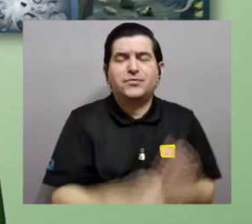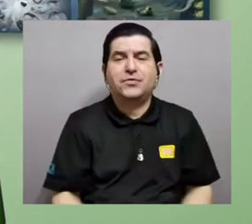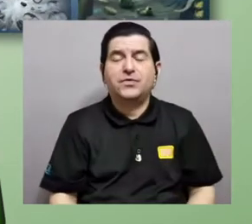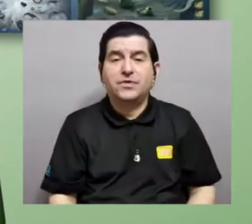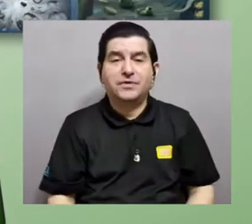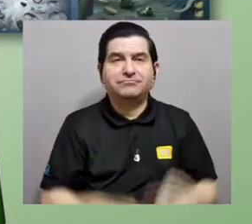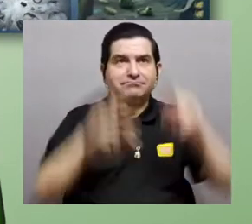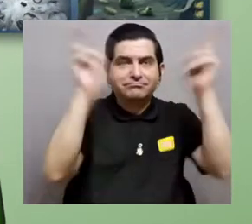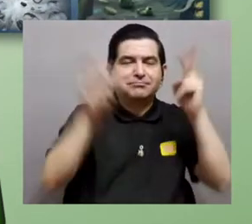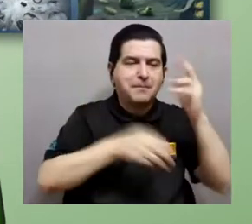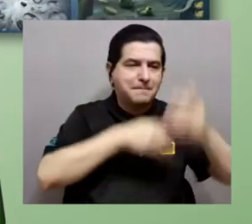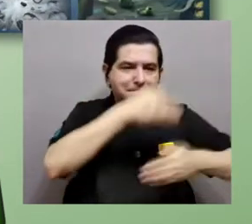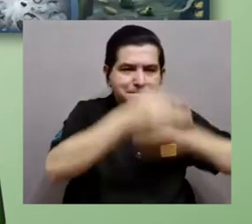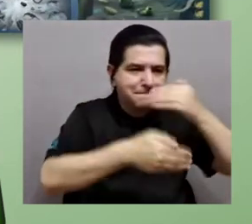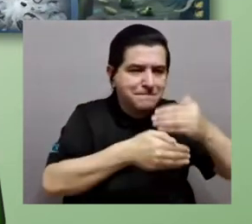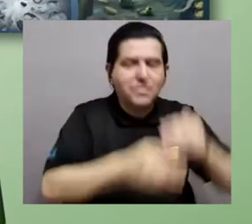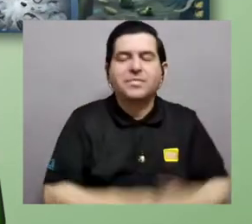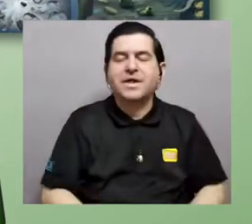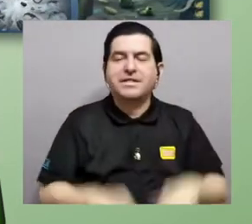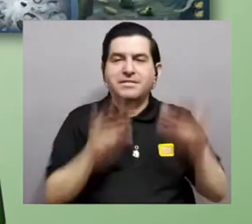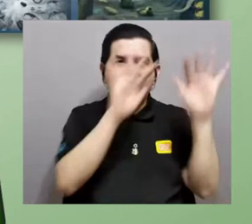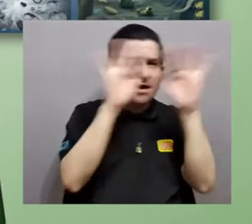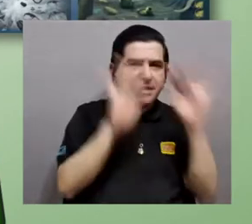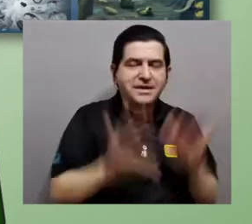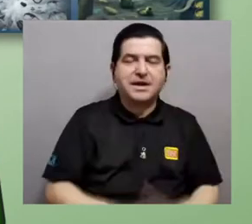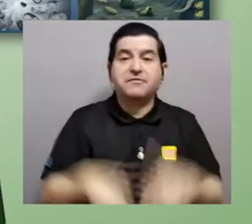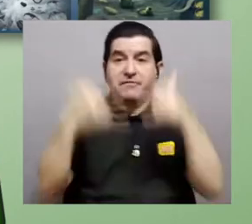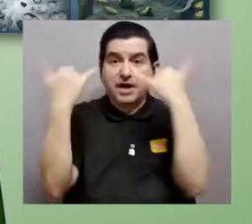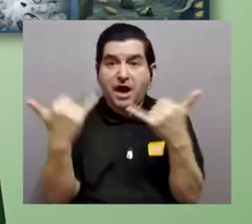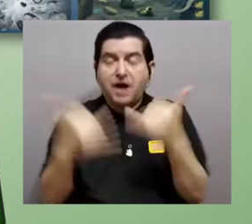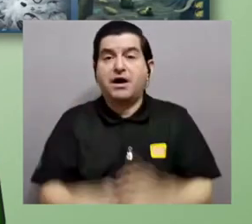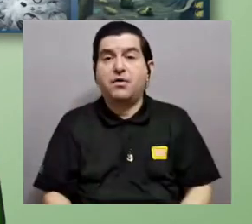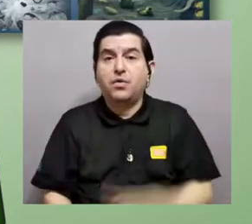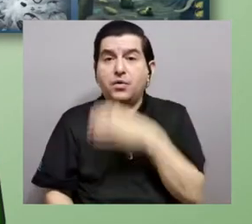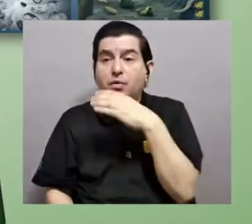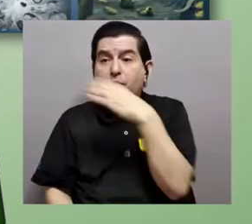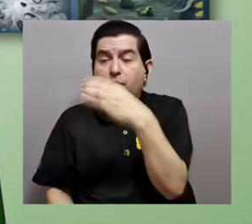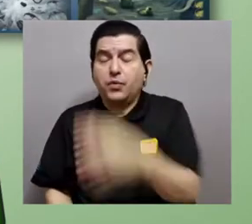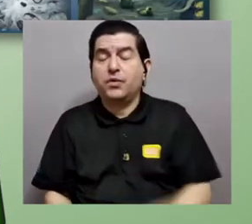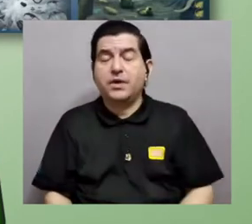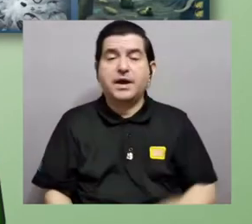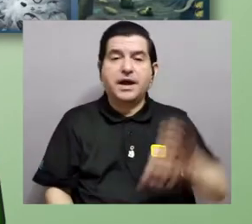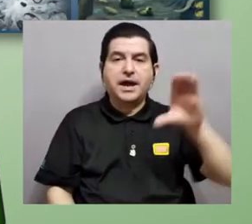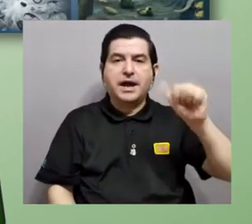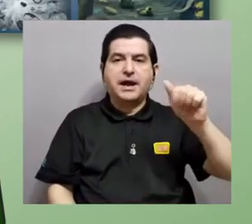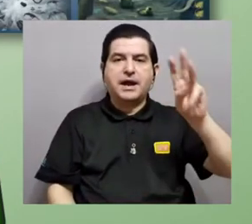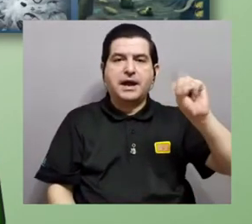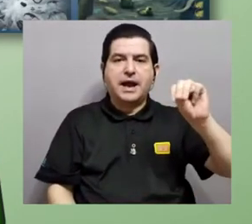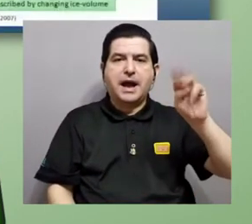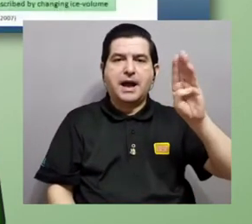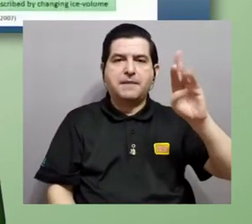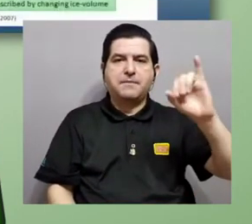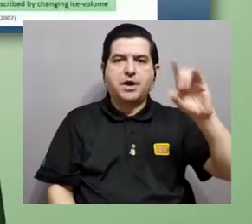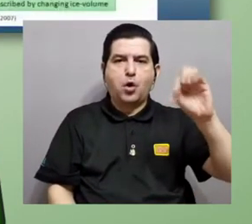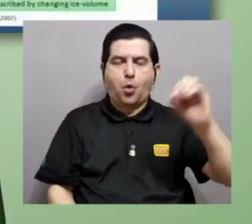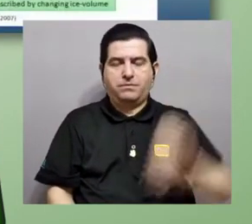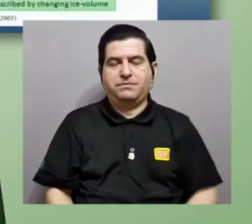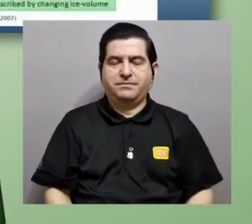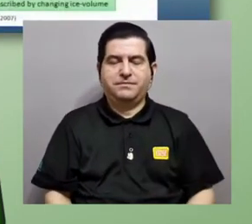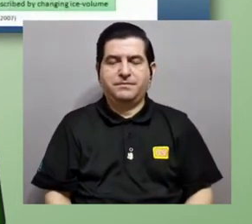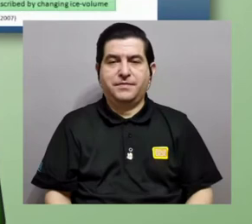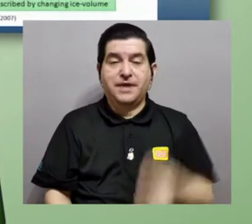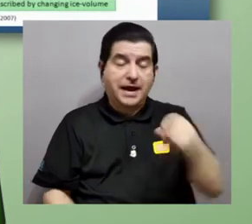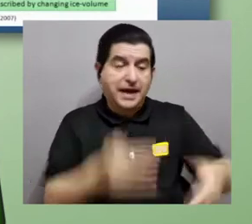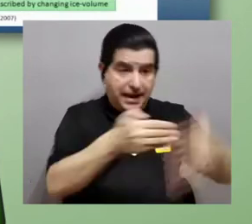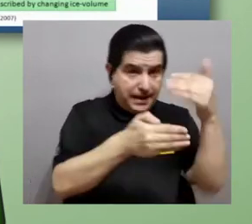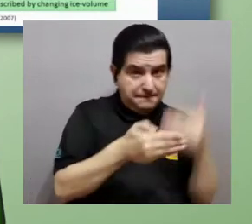que se llama la bola de nieve en el precámbrico, a un evento de calentamiento durante el Cámbrico. Si lo vemos aquí, entonces